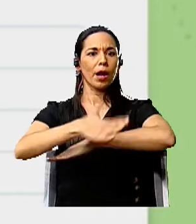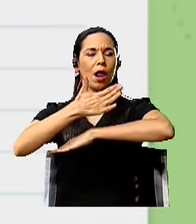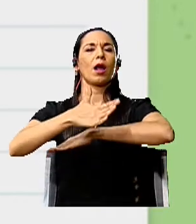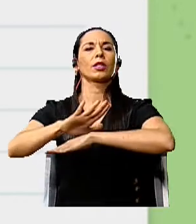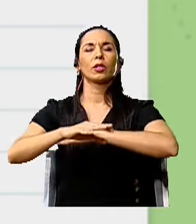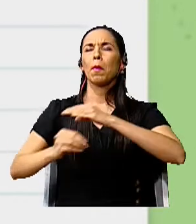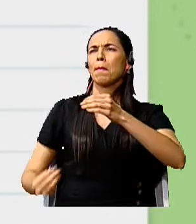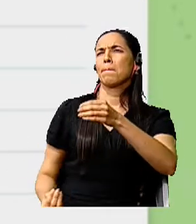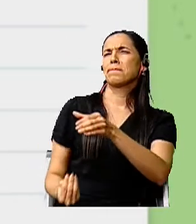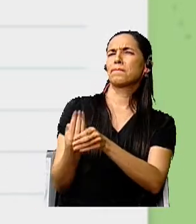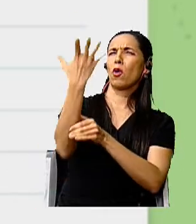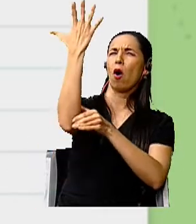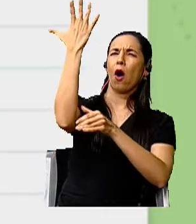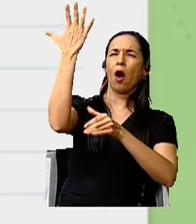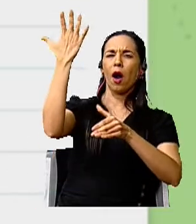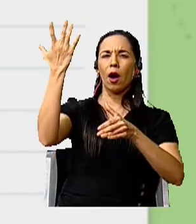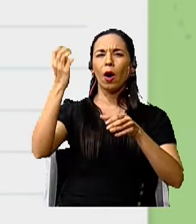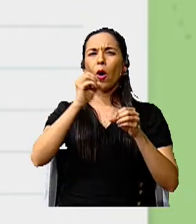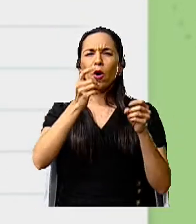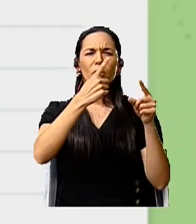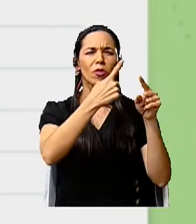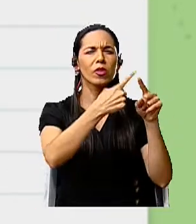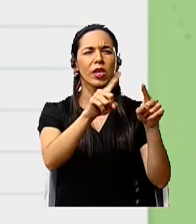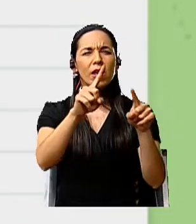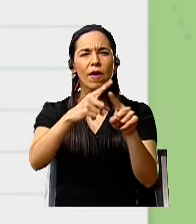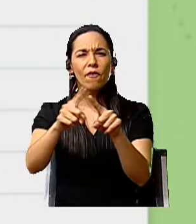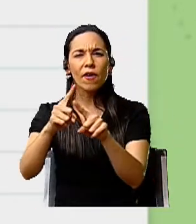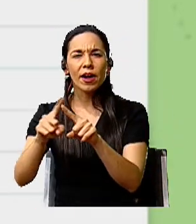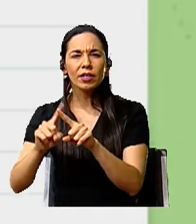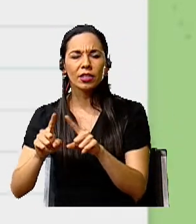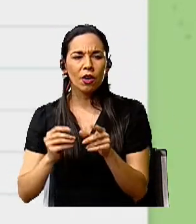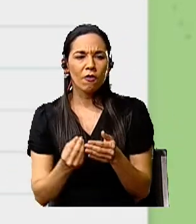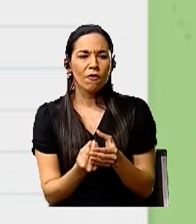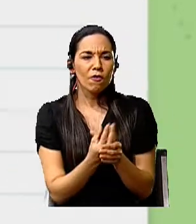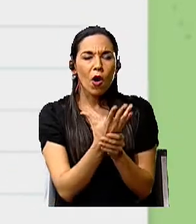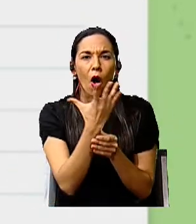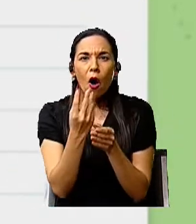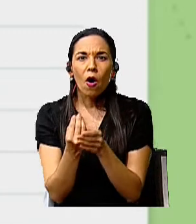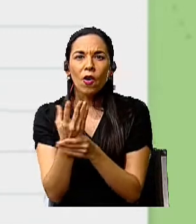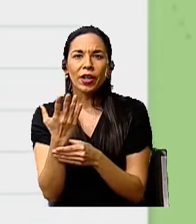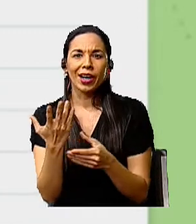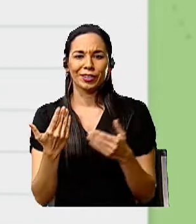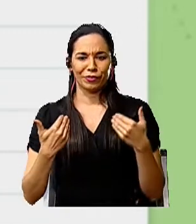y la gran cantidad y diversidad de flora y fauna.